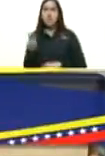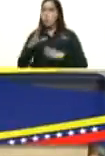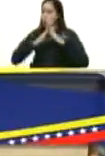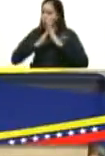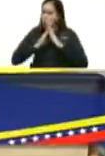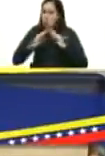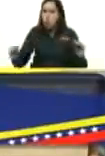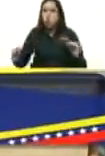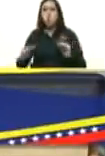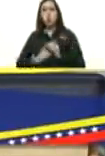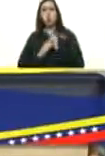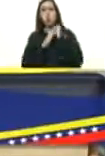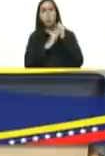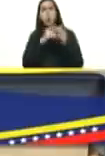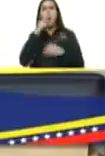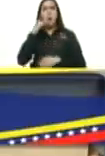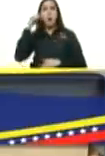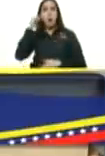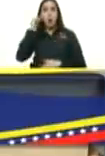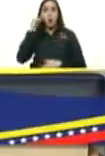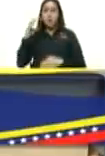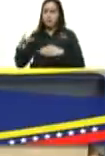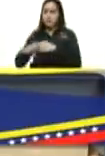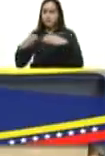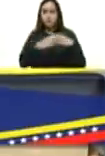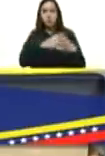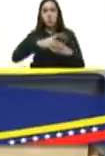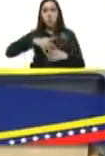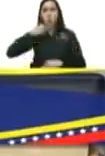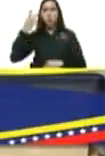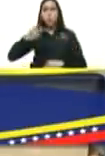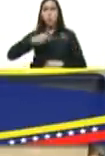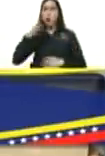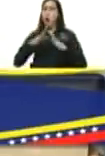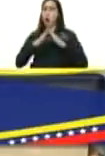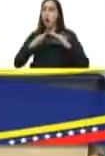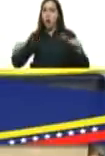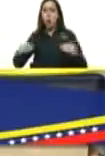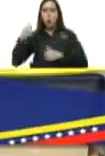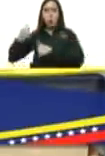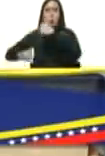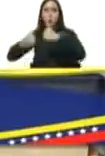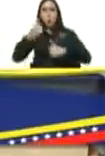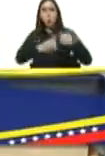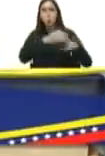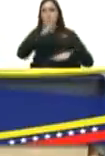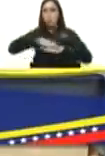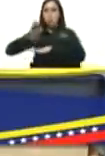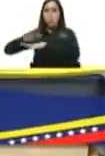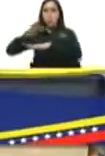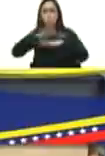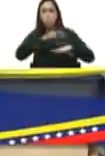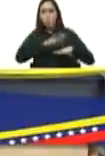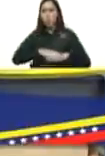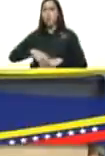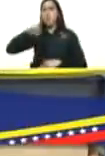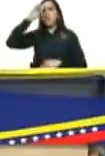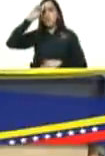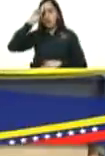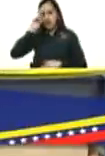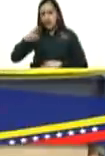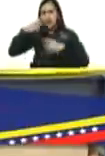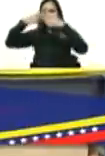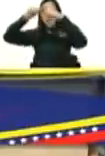todos los jefes y jefas de los partidos políticos a todos los candidatos y candidatas a respetar